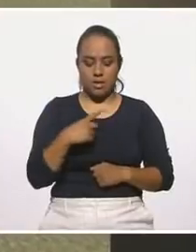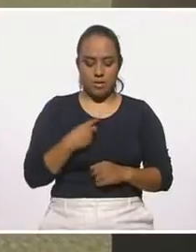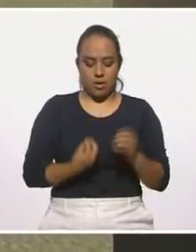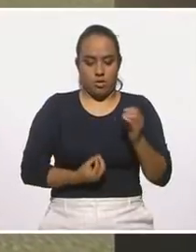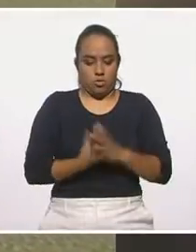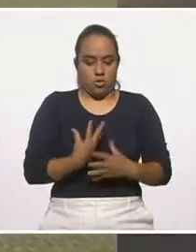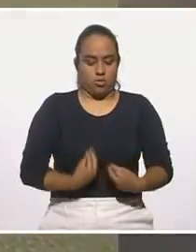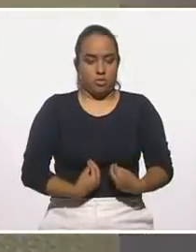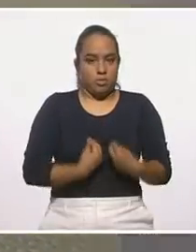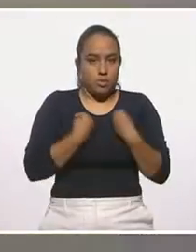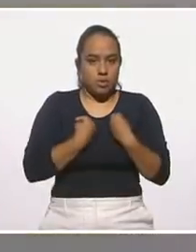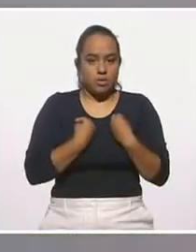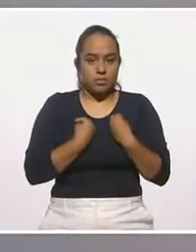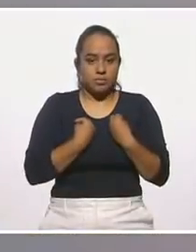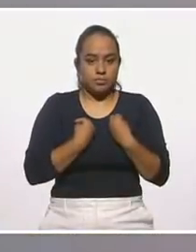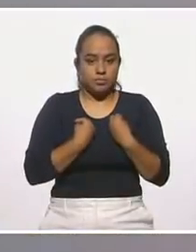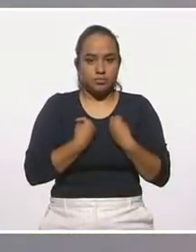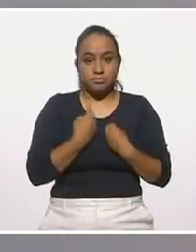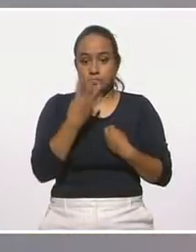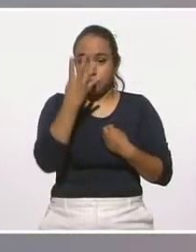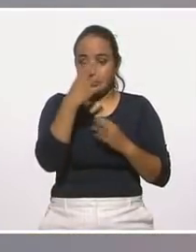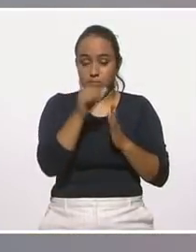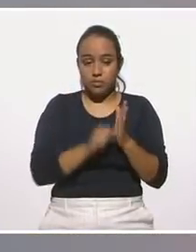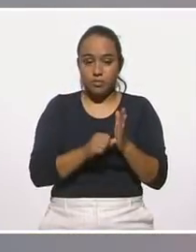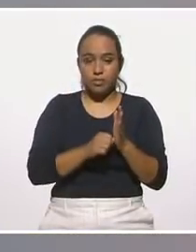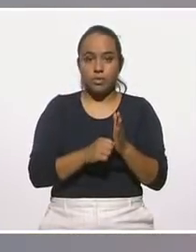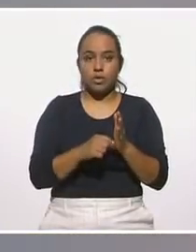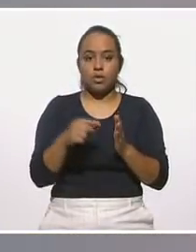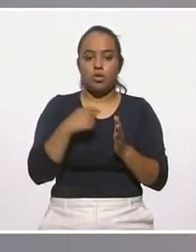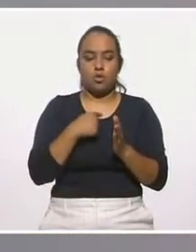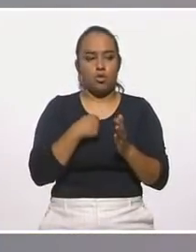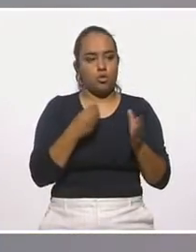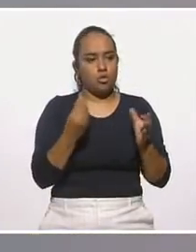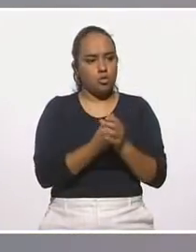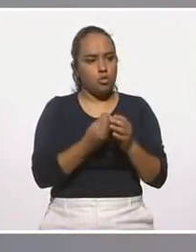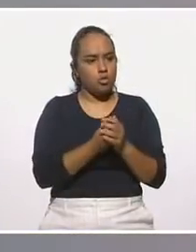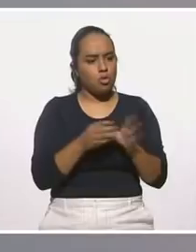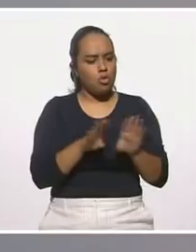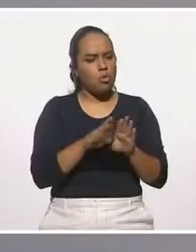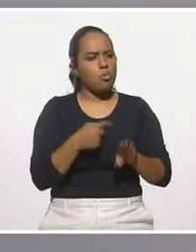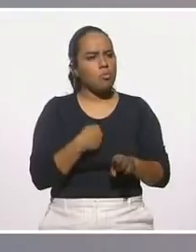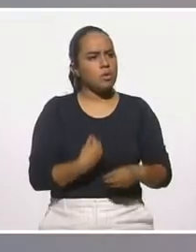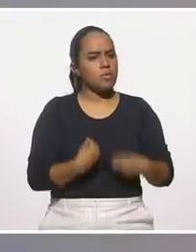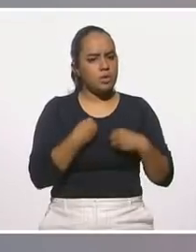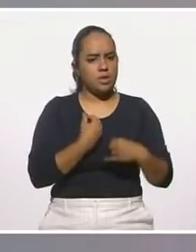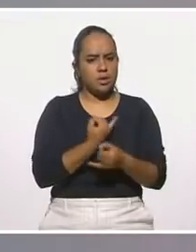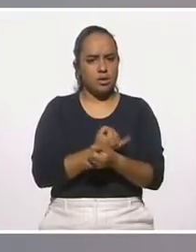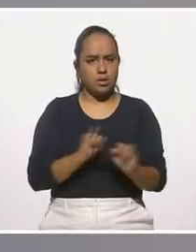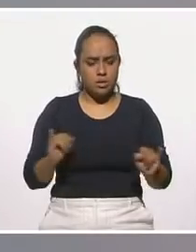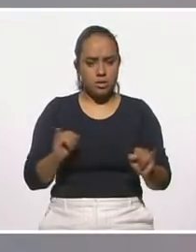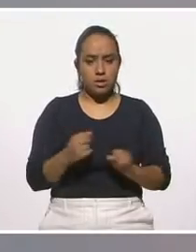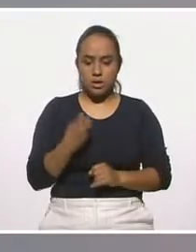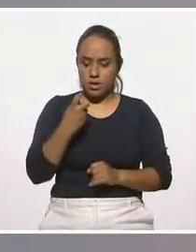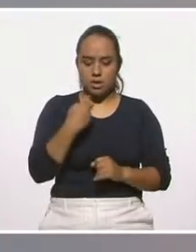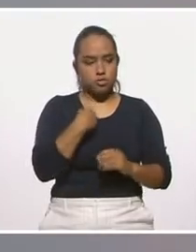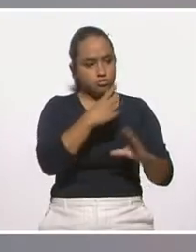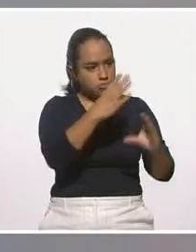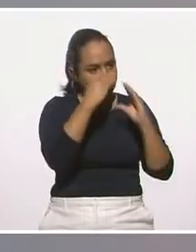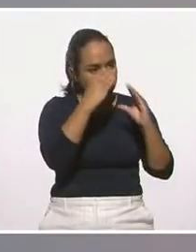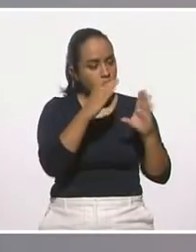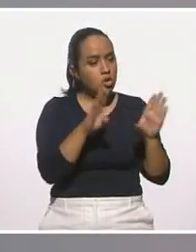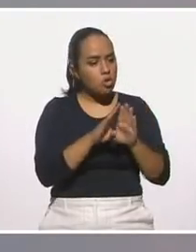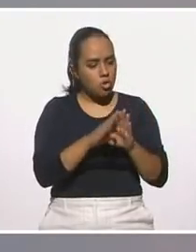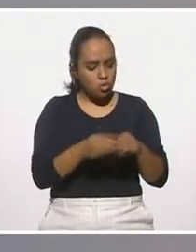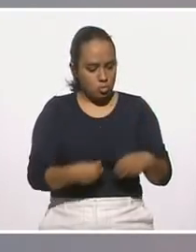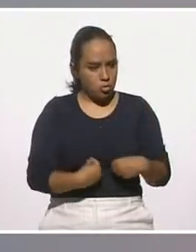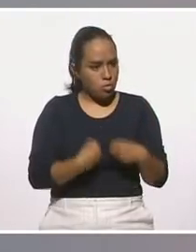y a los 4 meses yo ya estaba en mi primer curso de vida independiente, ellos fueron los que me enseñaron prácticamente a vivir